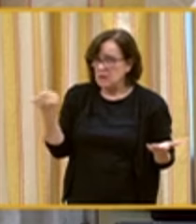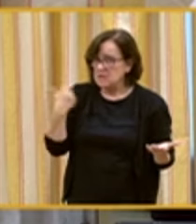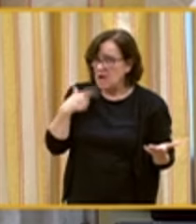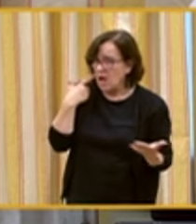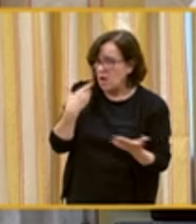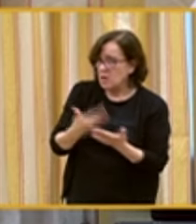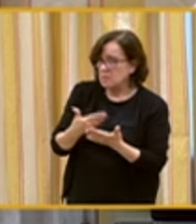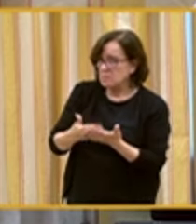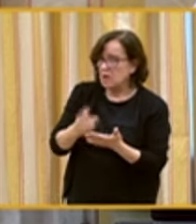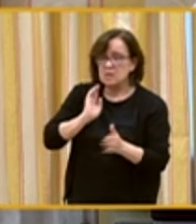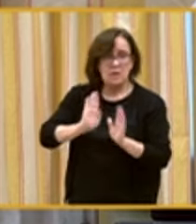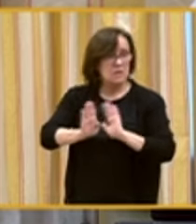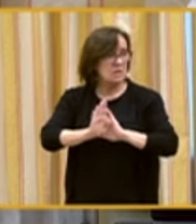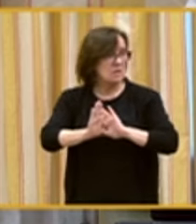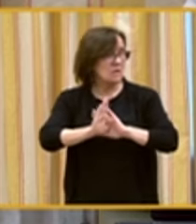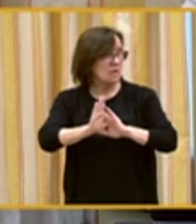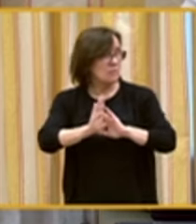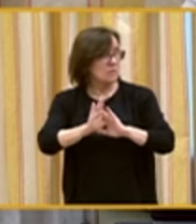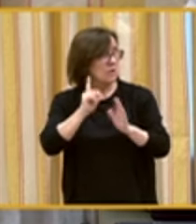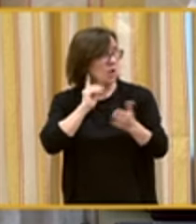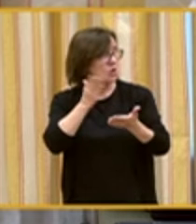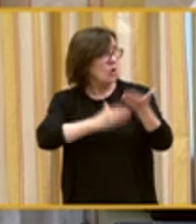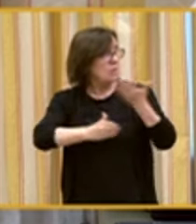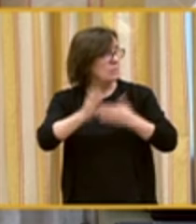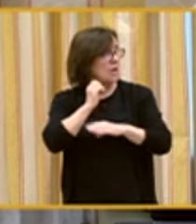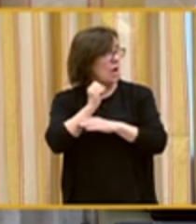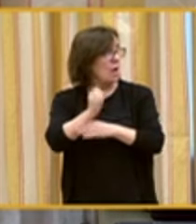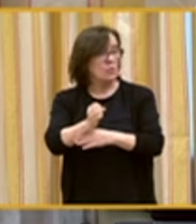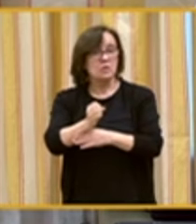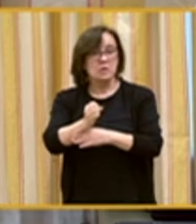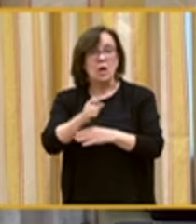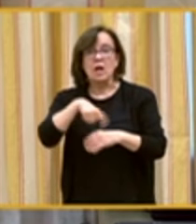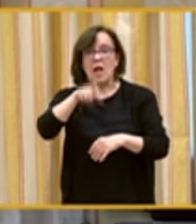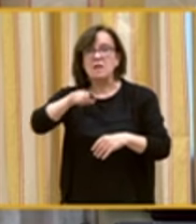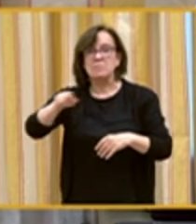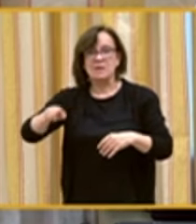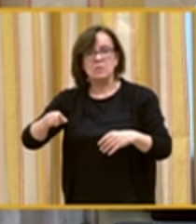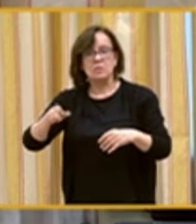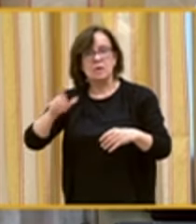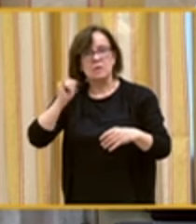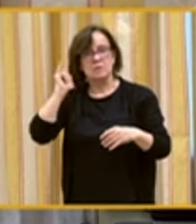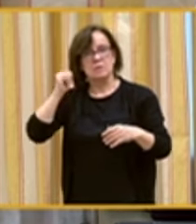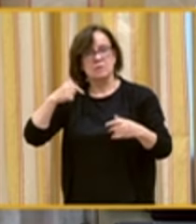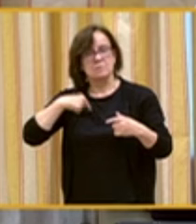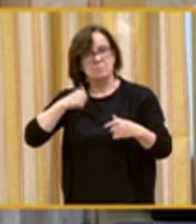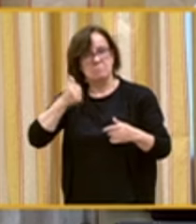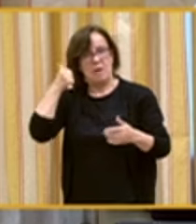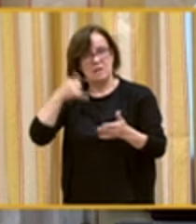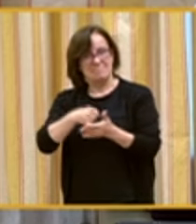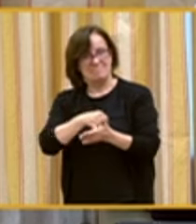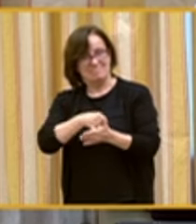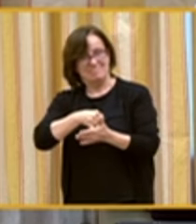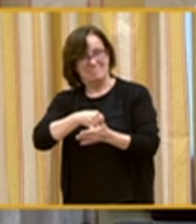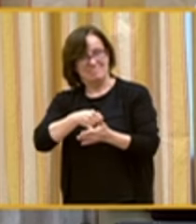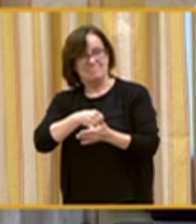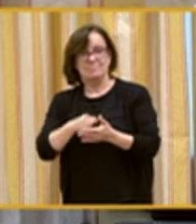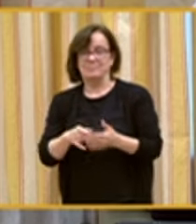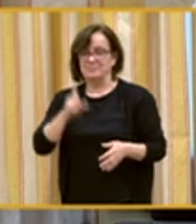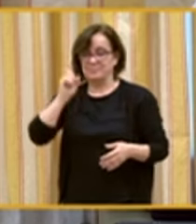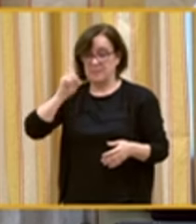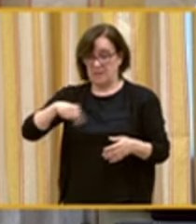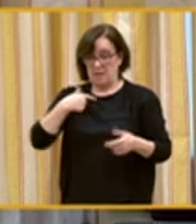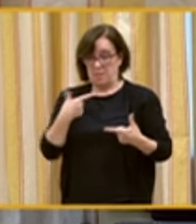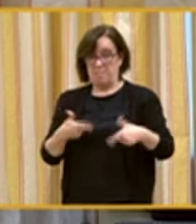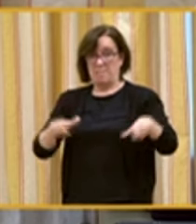demostrado y queremos seguirlo demostrando, a cooperar y apoyar a las personas que sufren de una mayor vulnerabilidad. También como